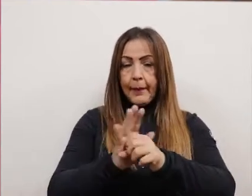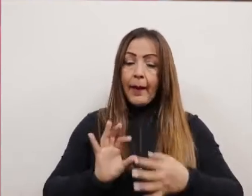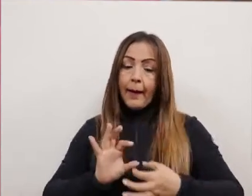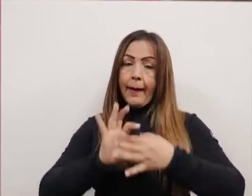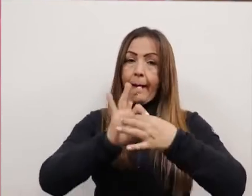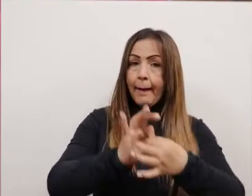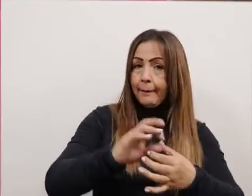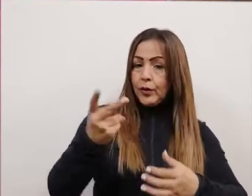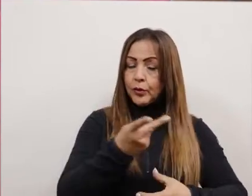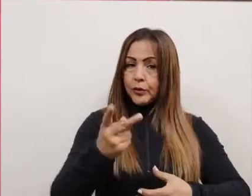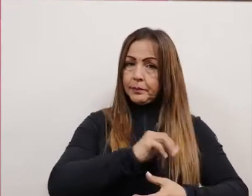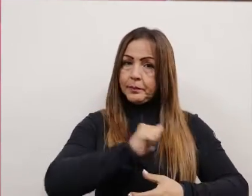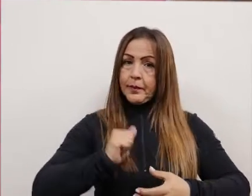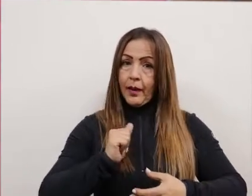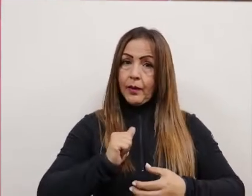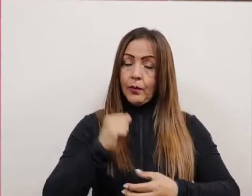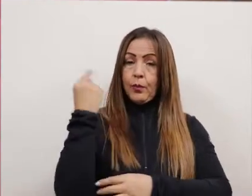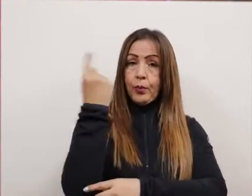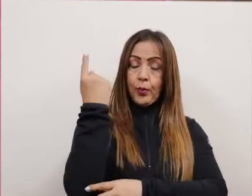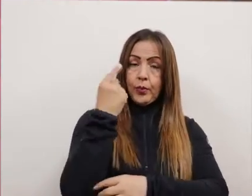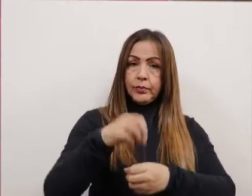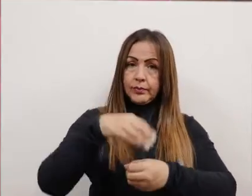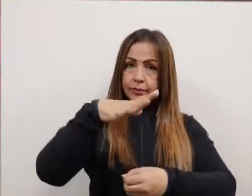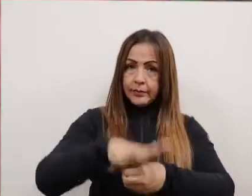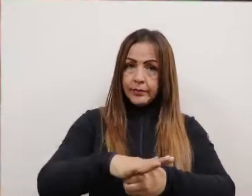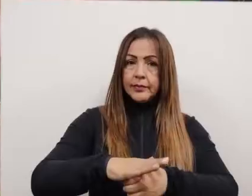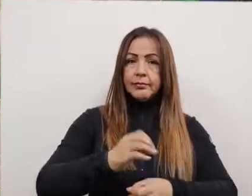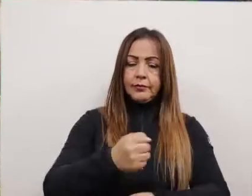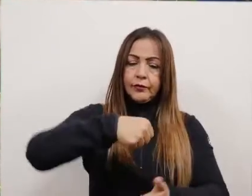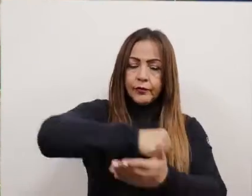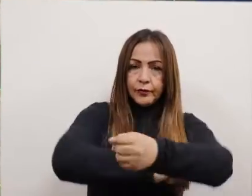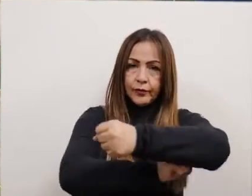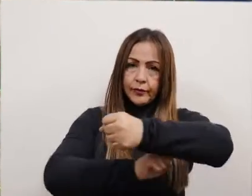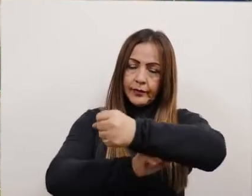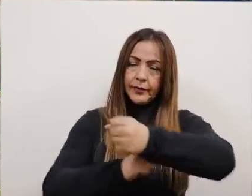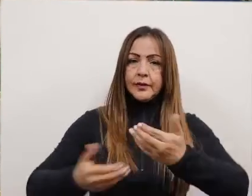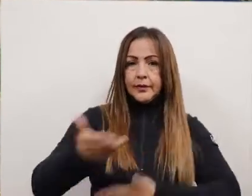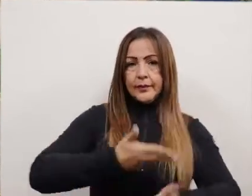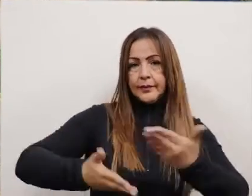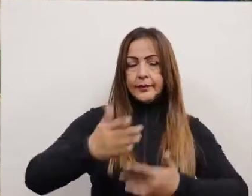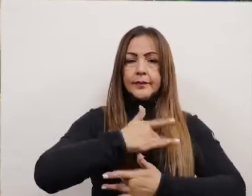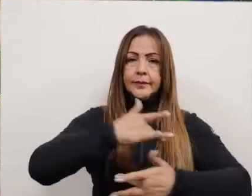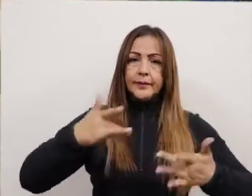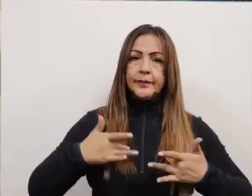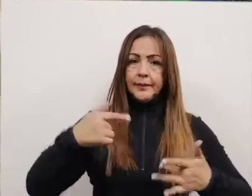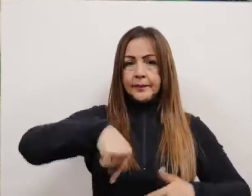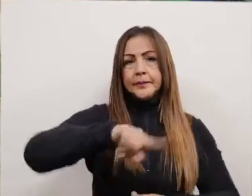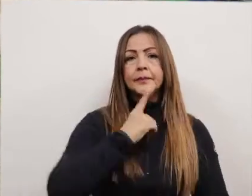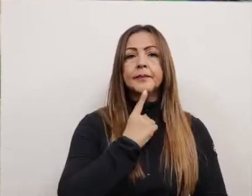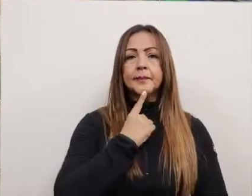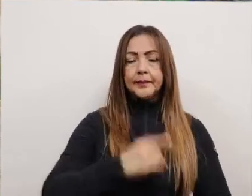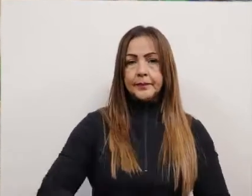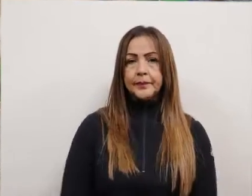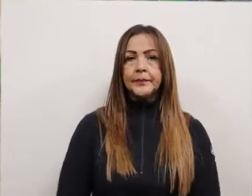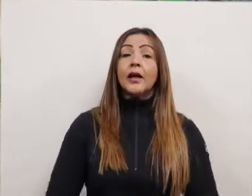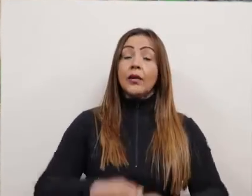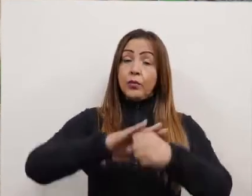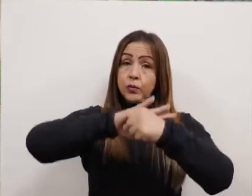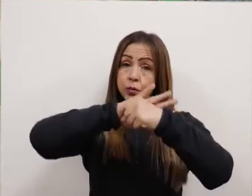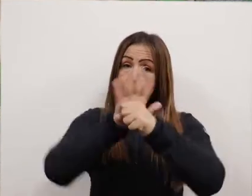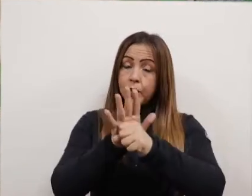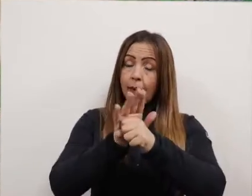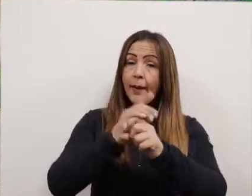emergencia sanitaria. De esta manera, con la articulación de la red pública y privada, Zipaquirá se fortalece en la prestación de servicios de salud.